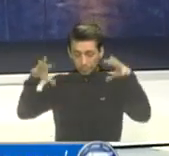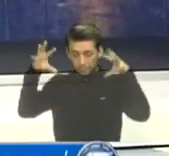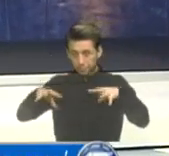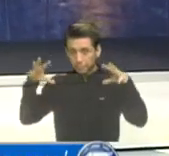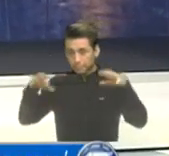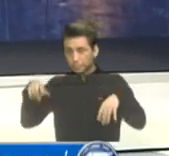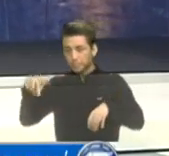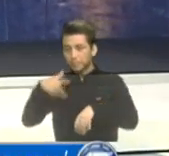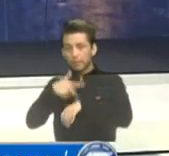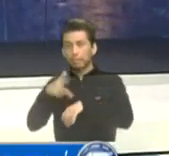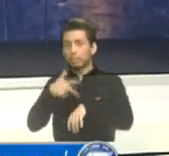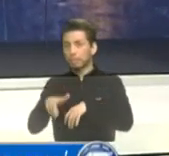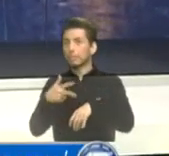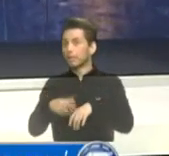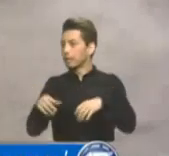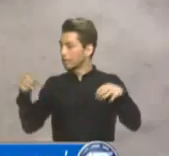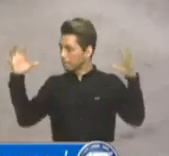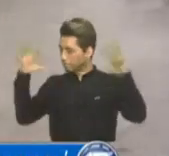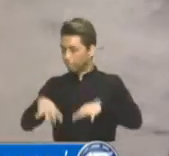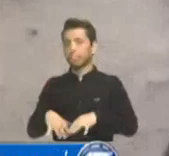ya habían afectado a Zololá.